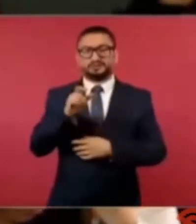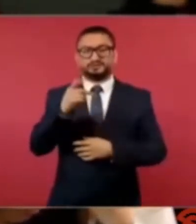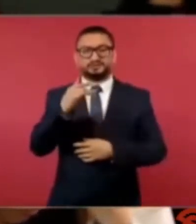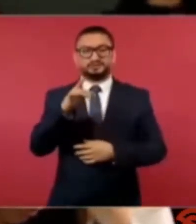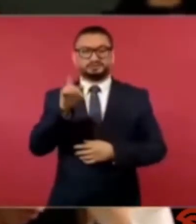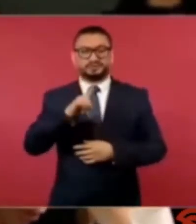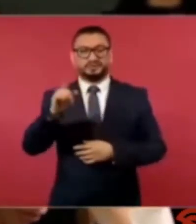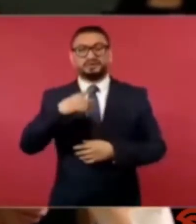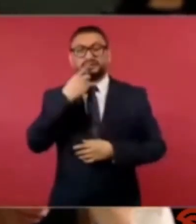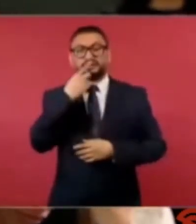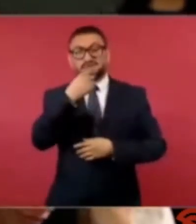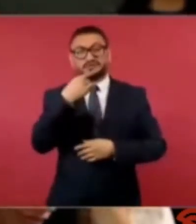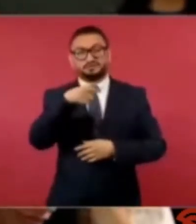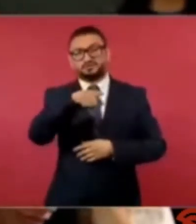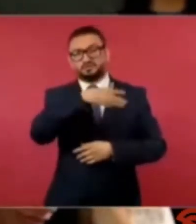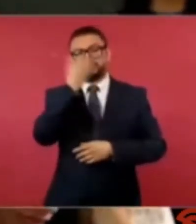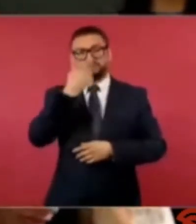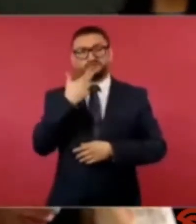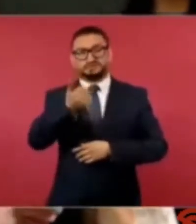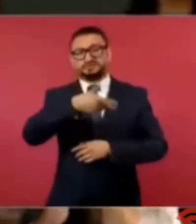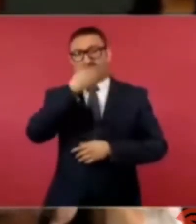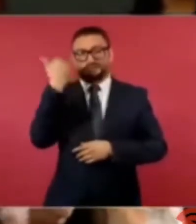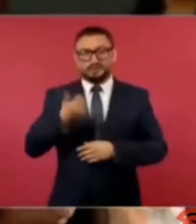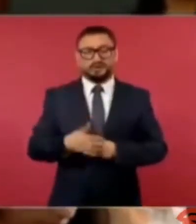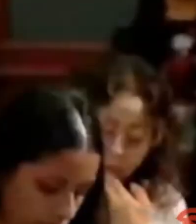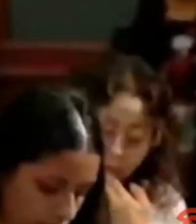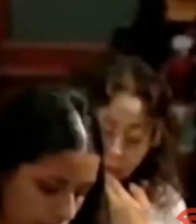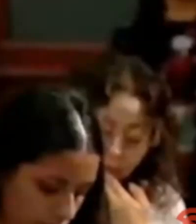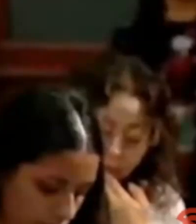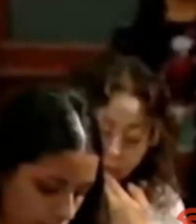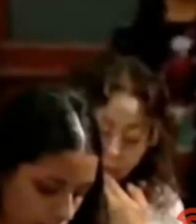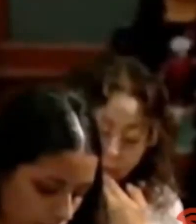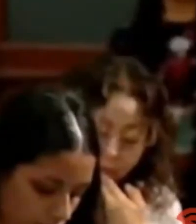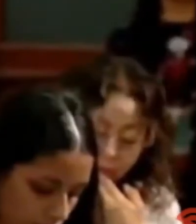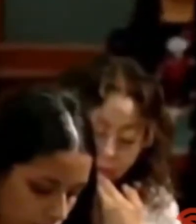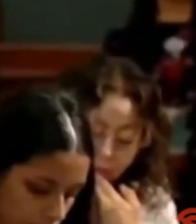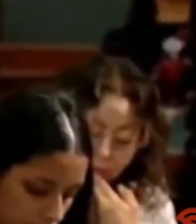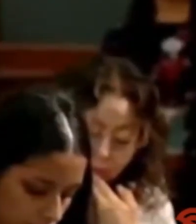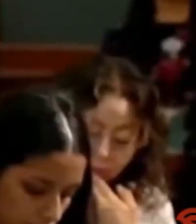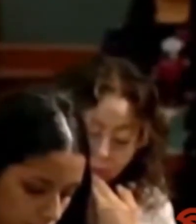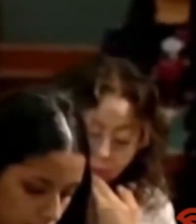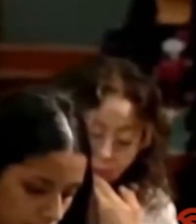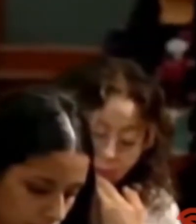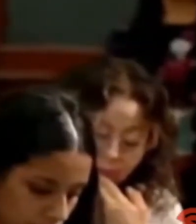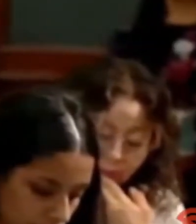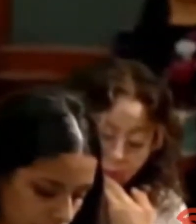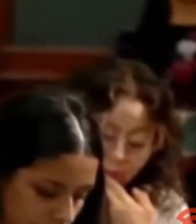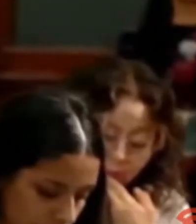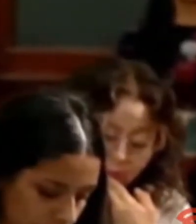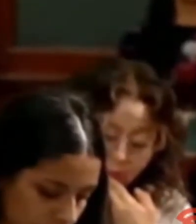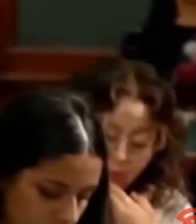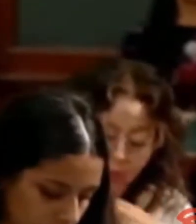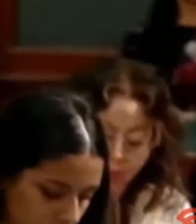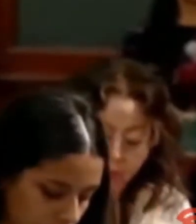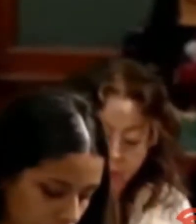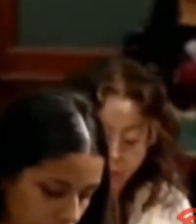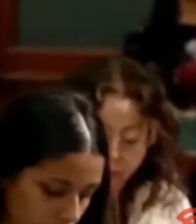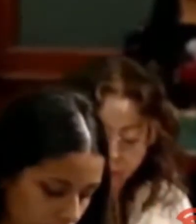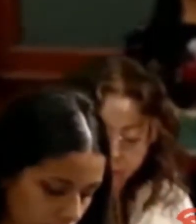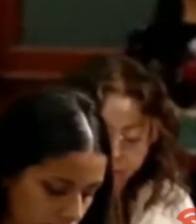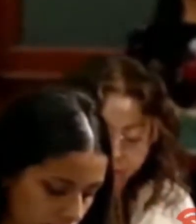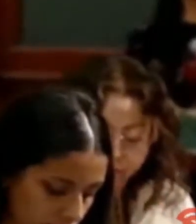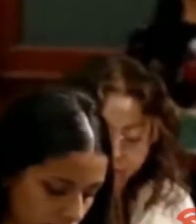que lo llama inepto hasta los chuchos que dicen que es culpa de usted que